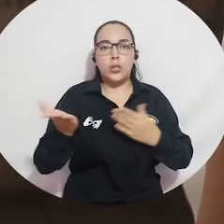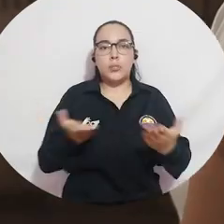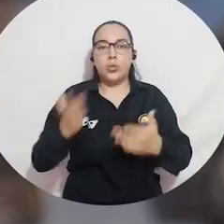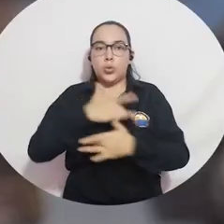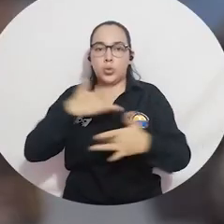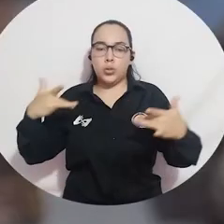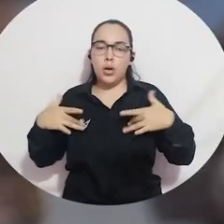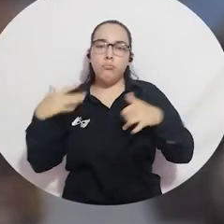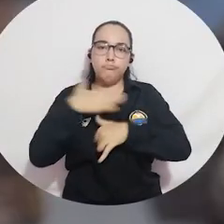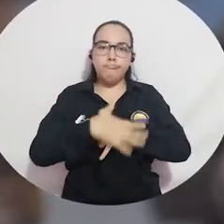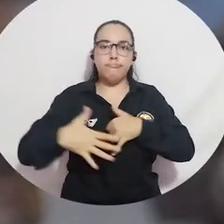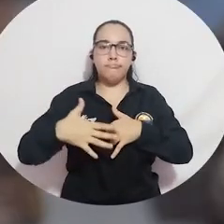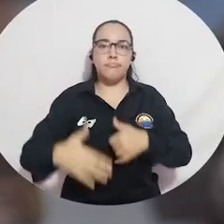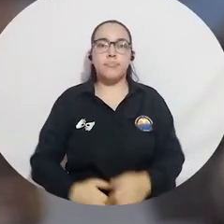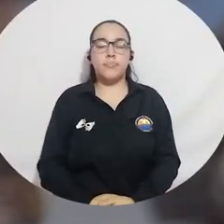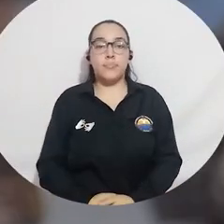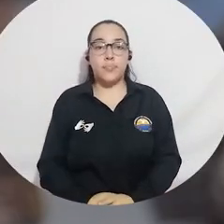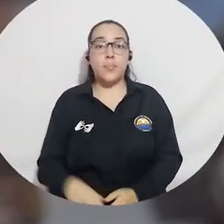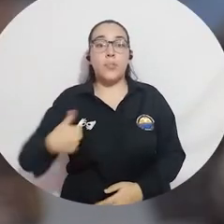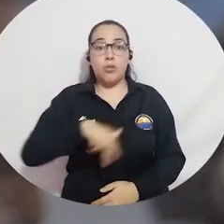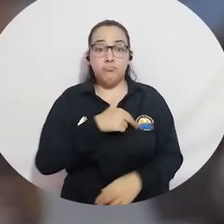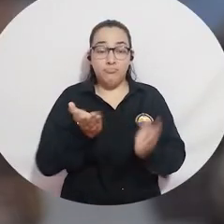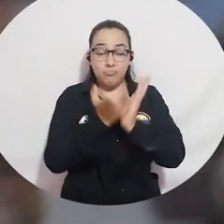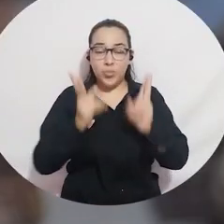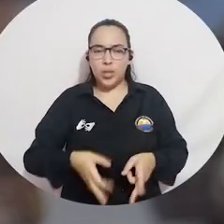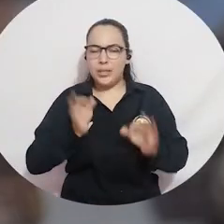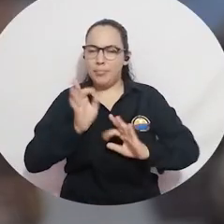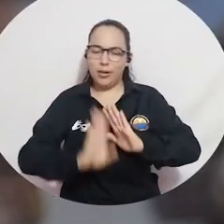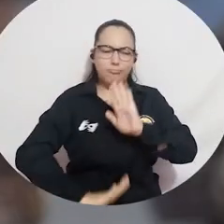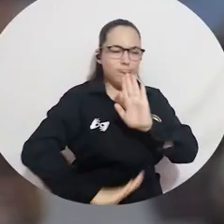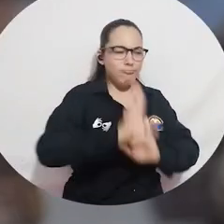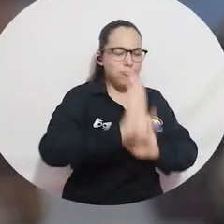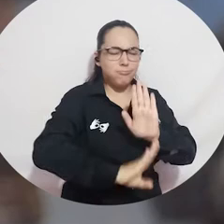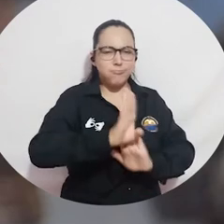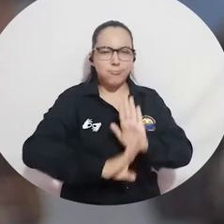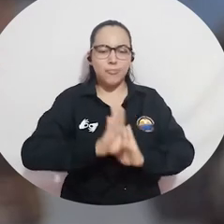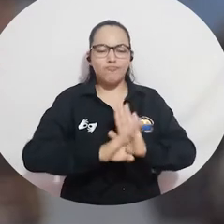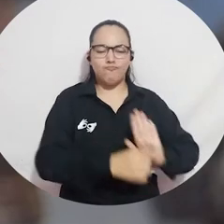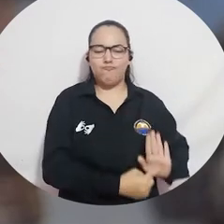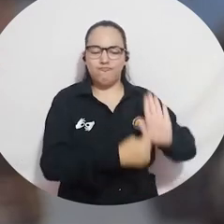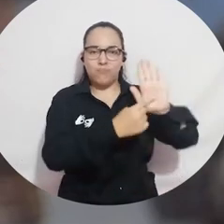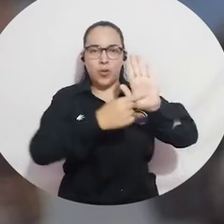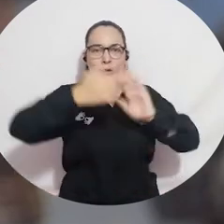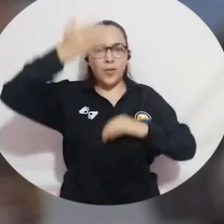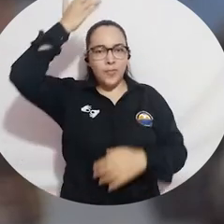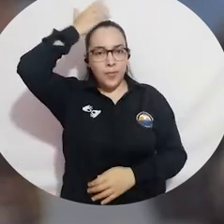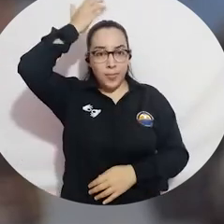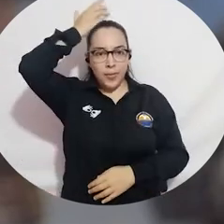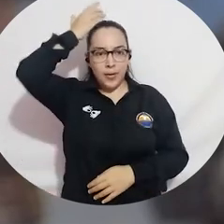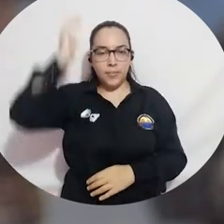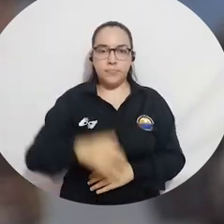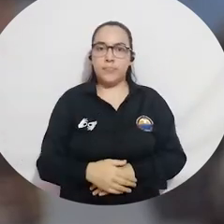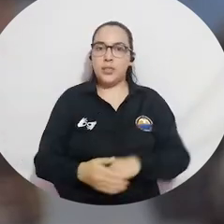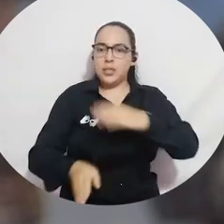Nuestros estudiantes se han destacado siempre por llevar en alto la profesión de enfermería, que sigan respetando y honrando